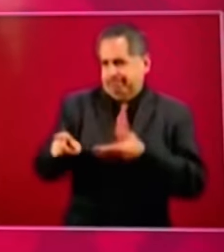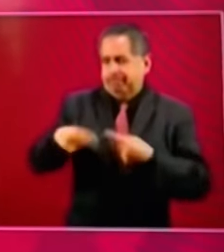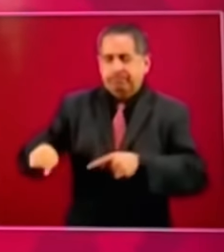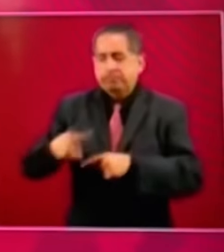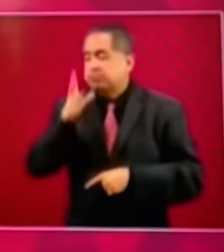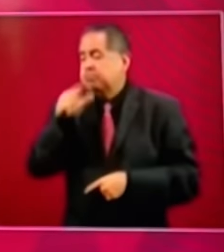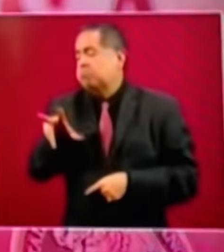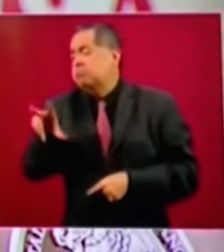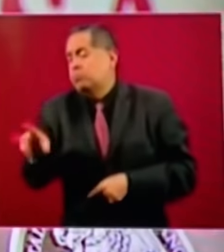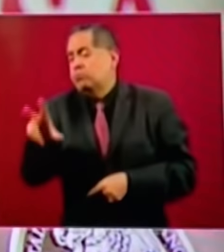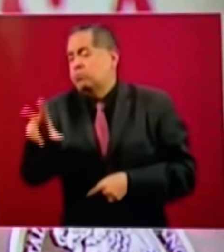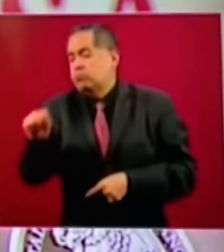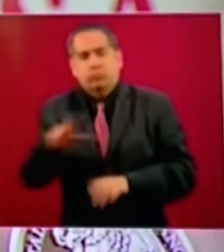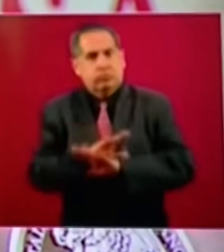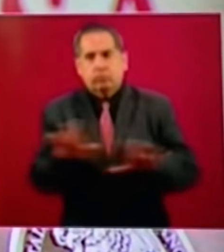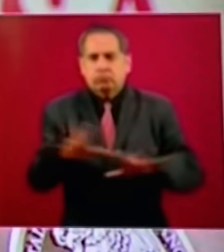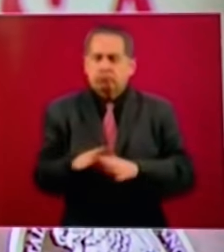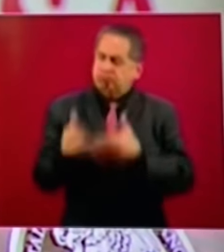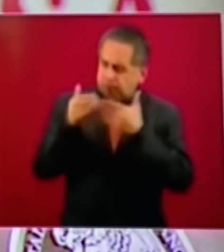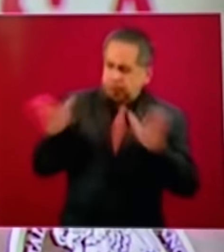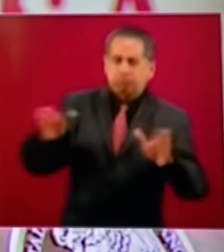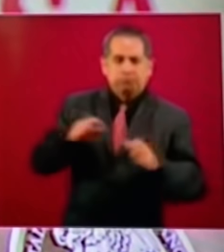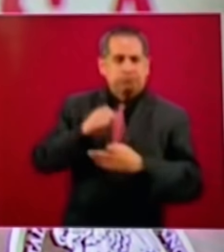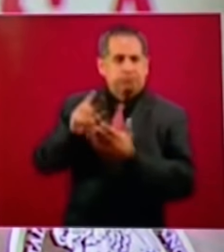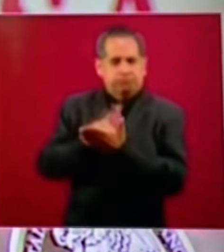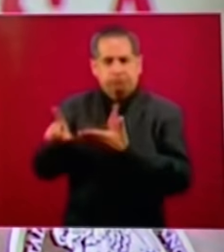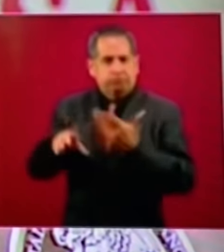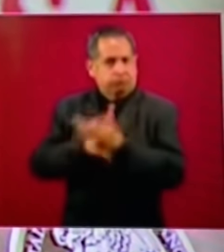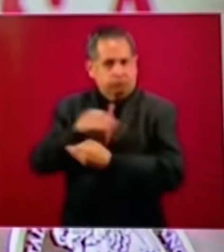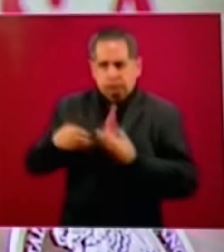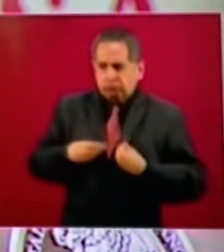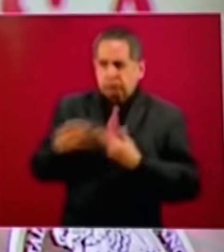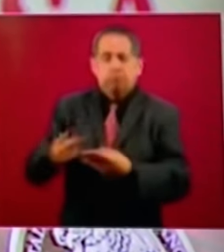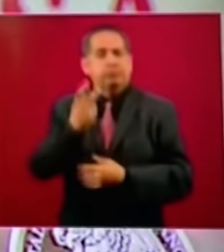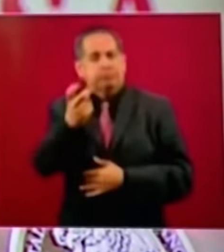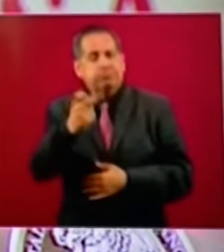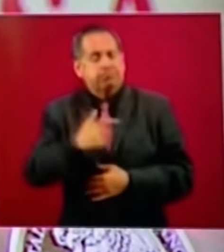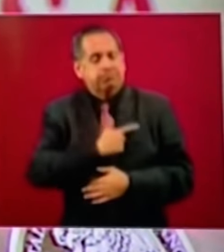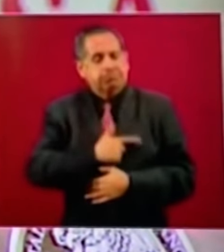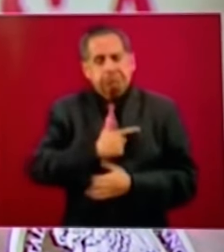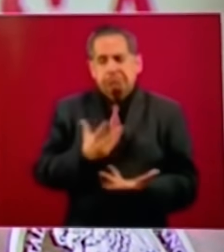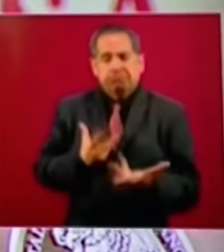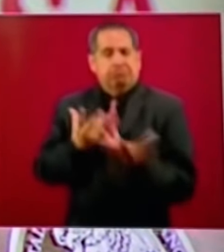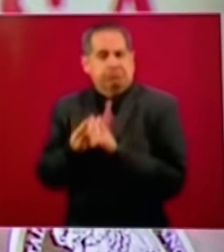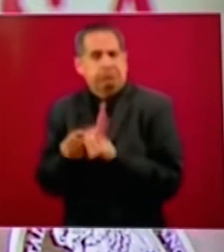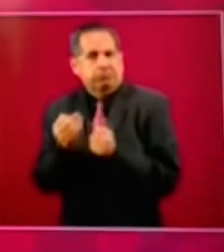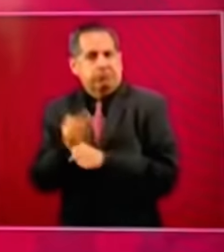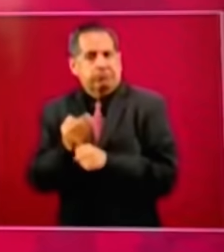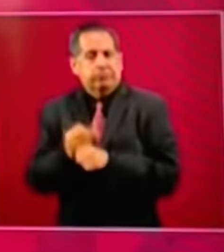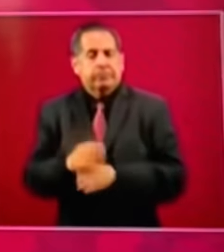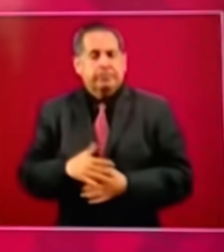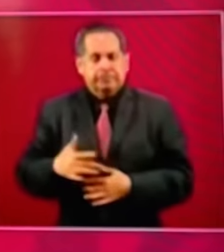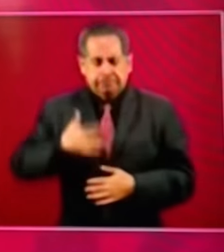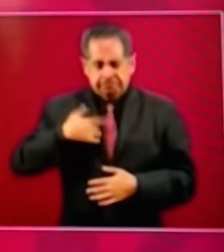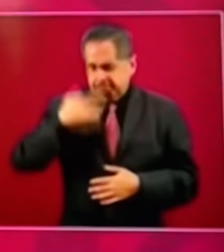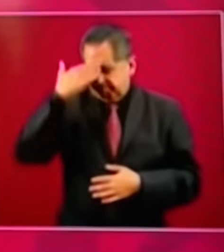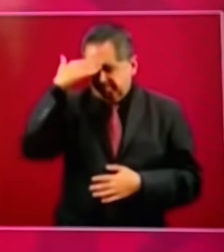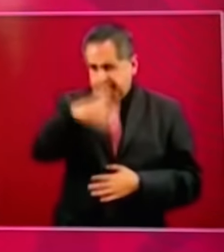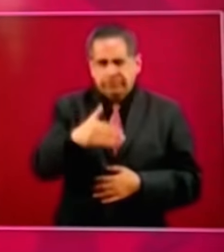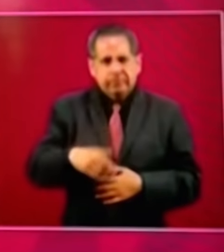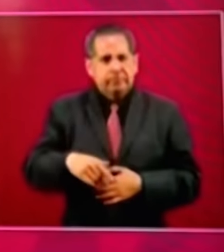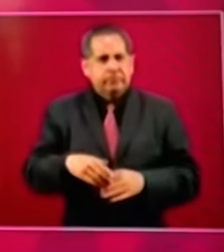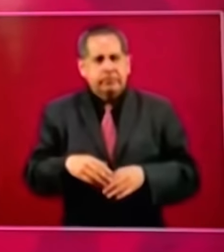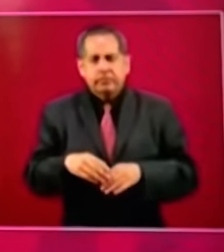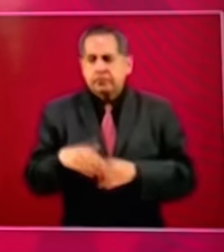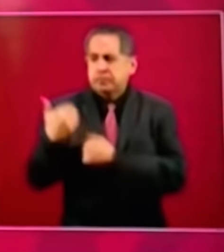nadie por eso celeremos la ocasión de sumarnos a esta iniciativa estamos convencidos de que pronto saldremos de